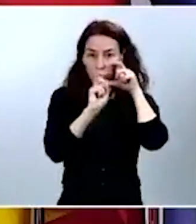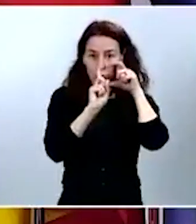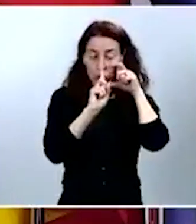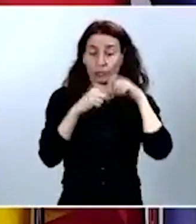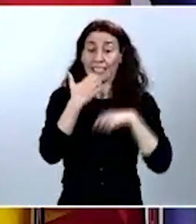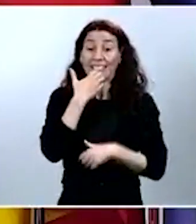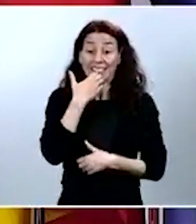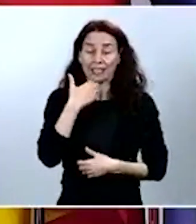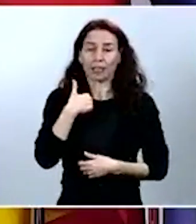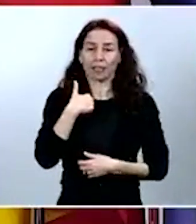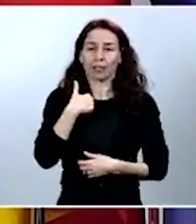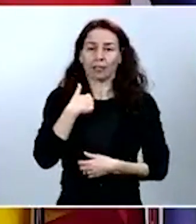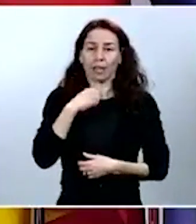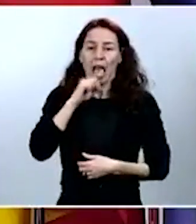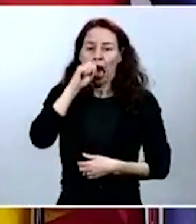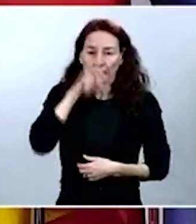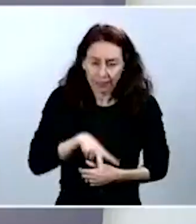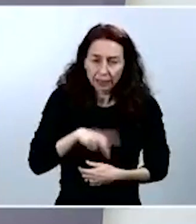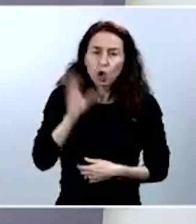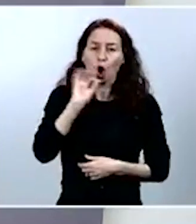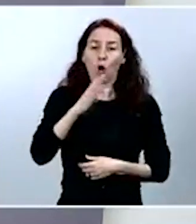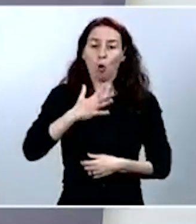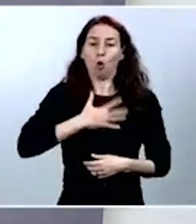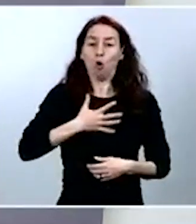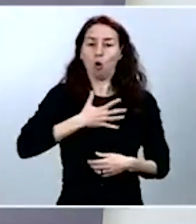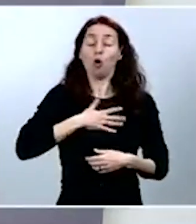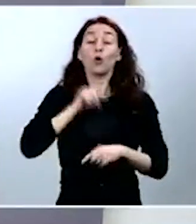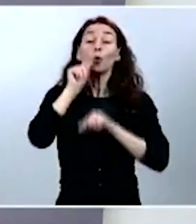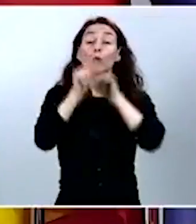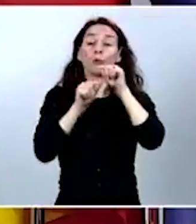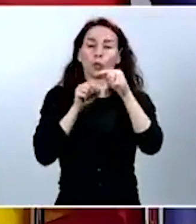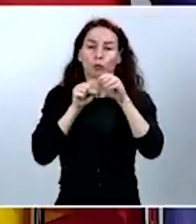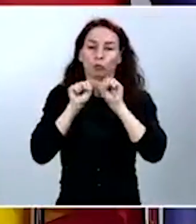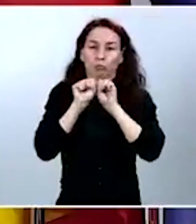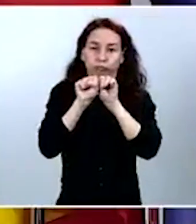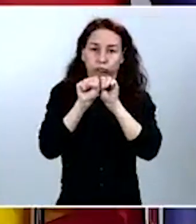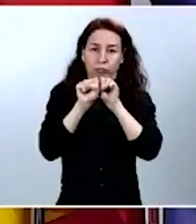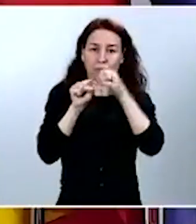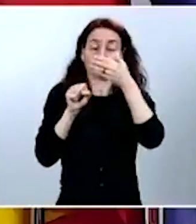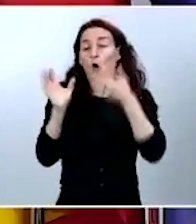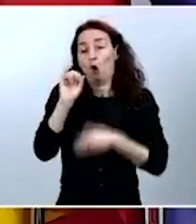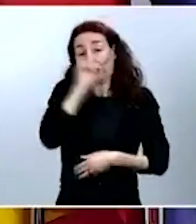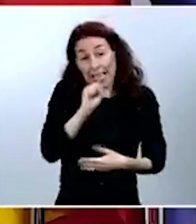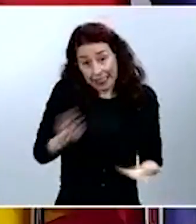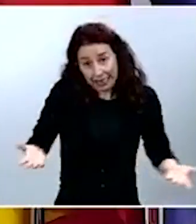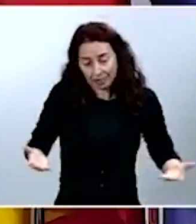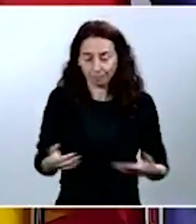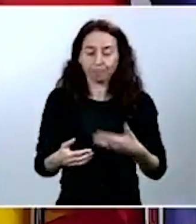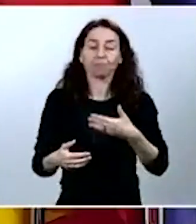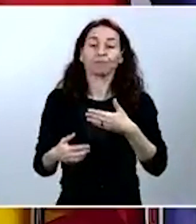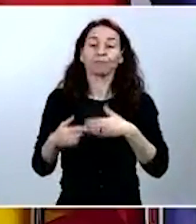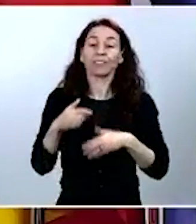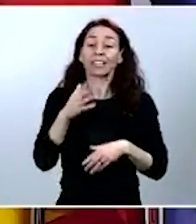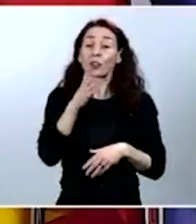el virus se queda dentro. O si cantas, yo también. O si cantas. Es casi más importante cómo te la